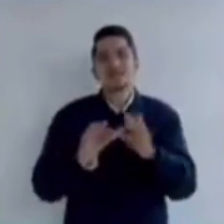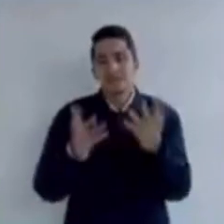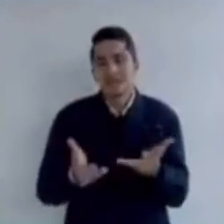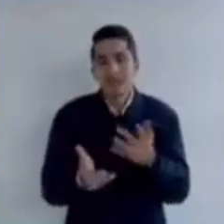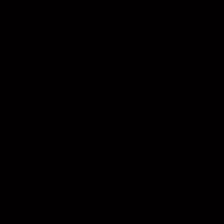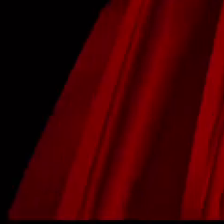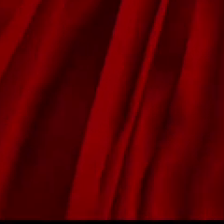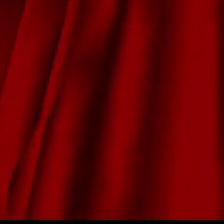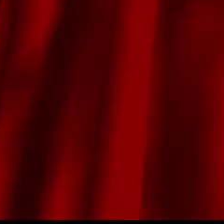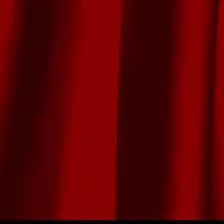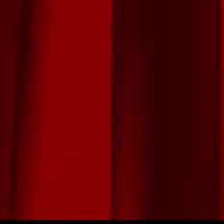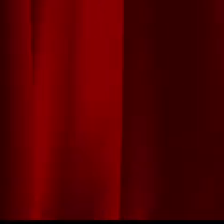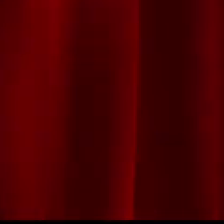del lugar.